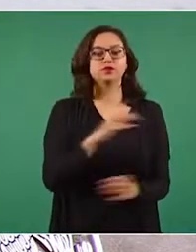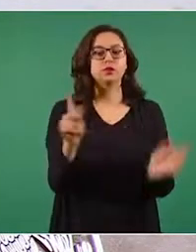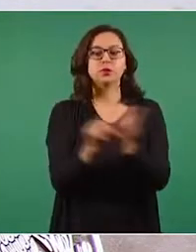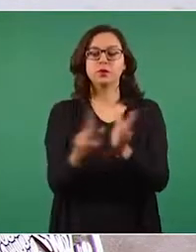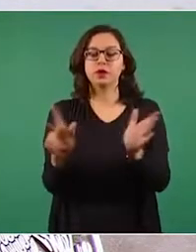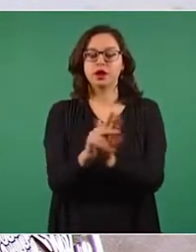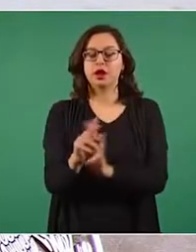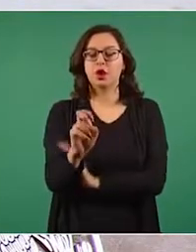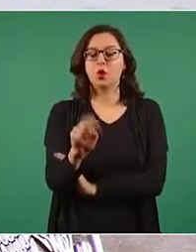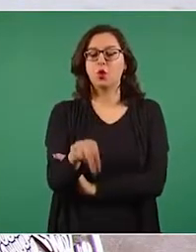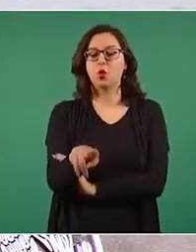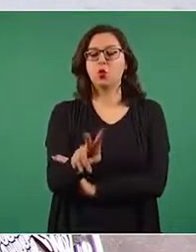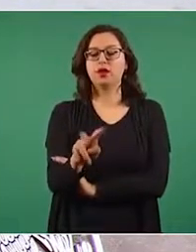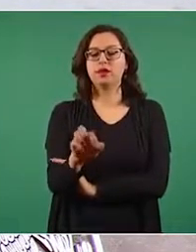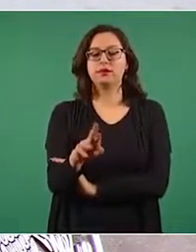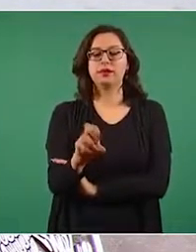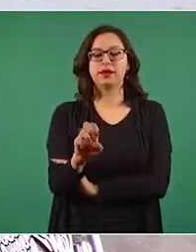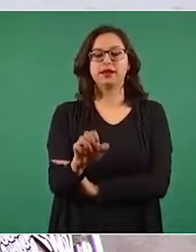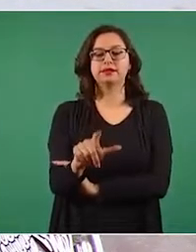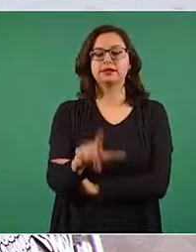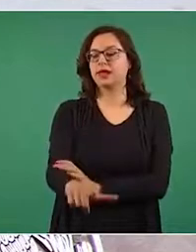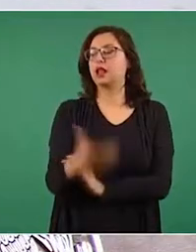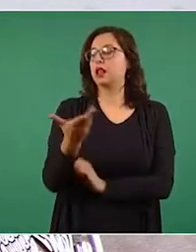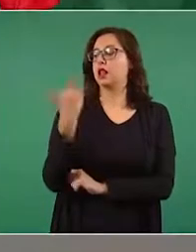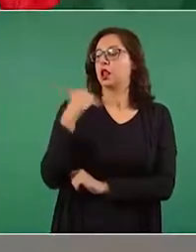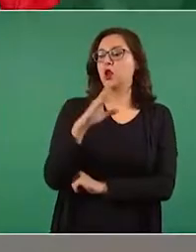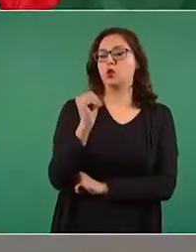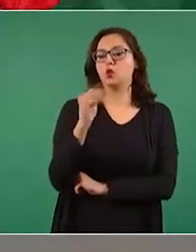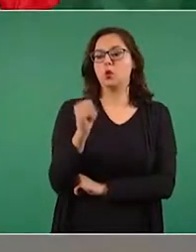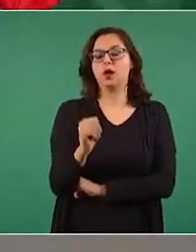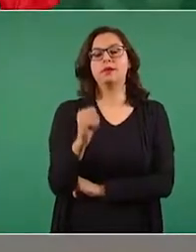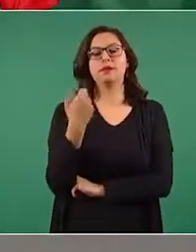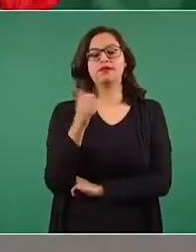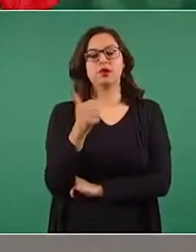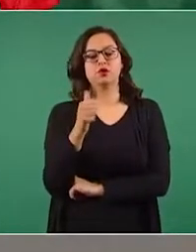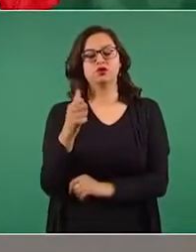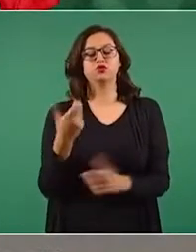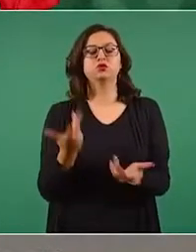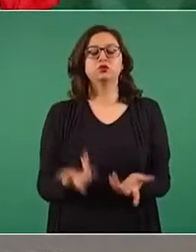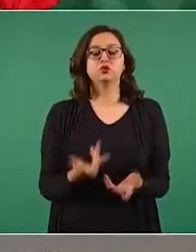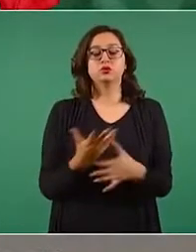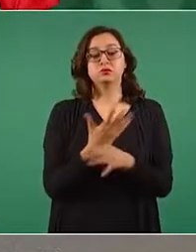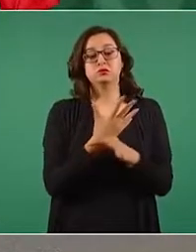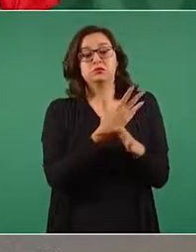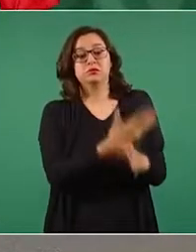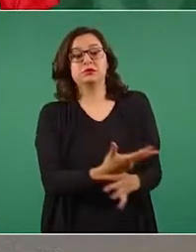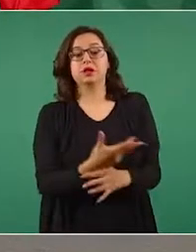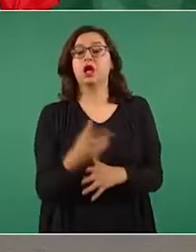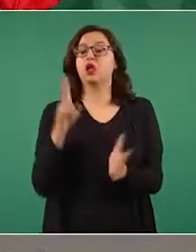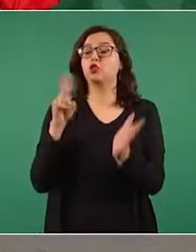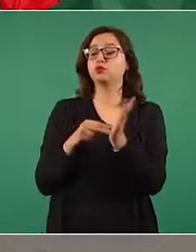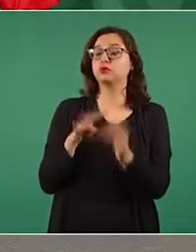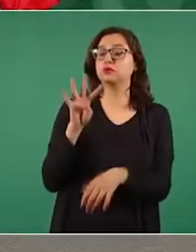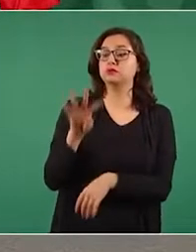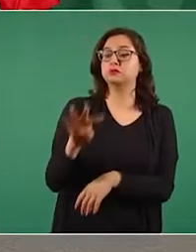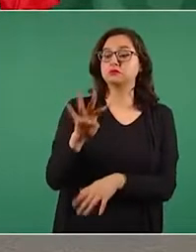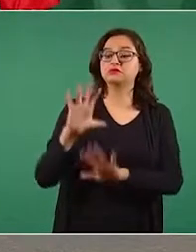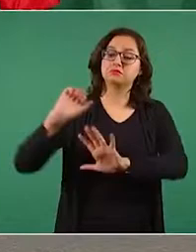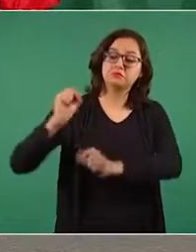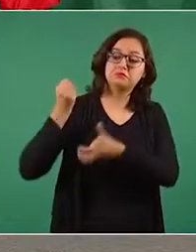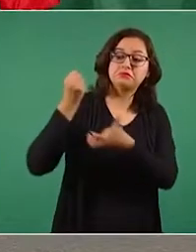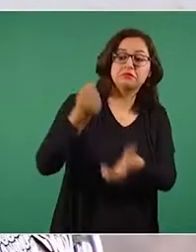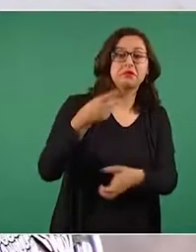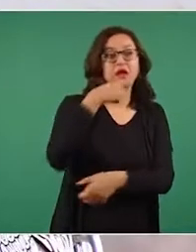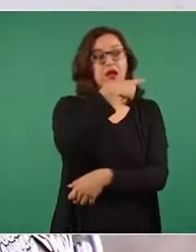Héctor de Maulión del 9 de agosto pasado, afirma que desde 2019 se cancelaron los recursos para el